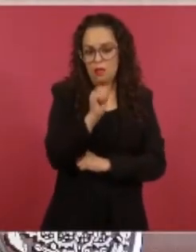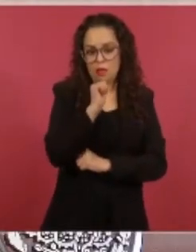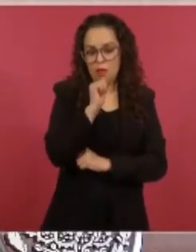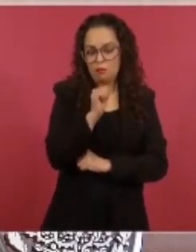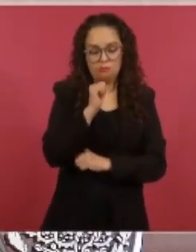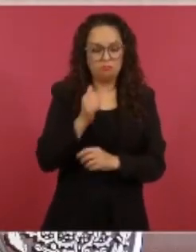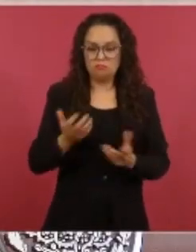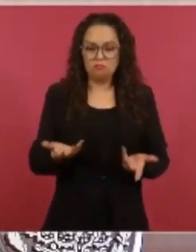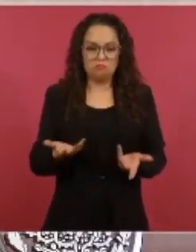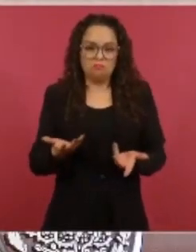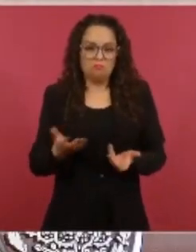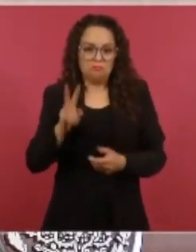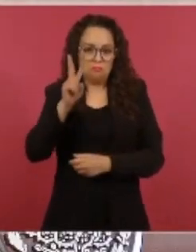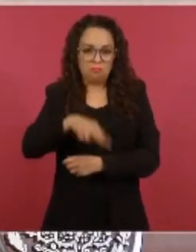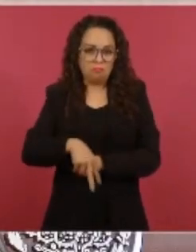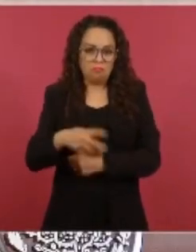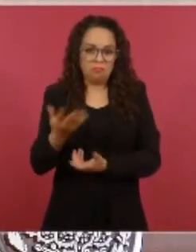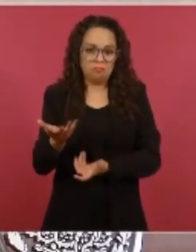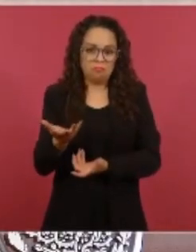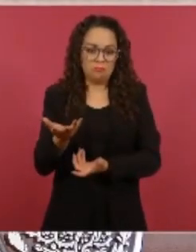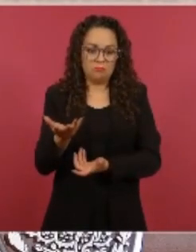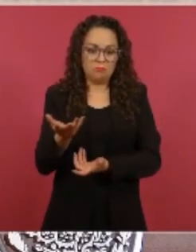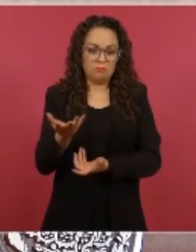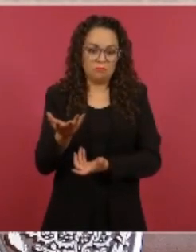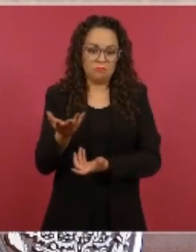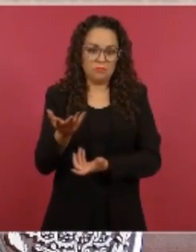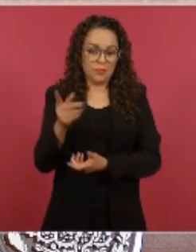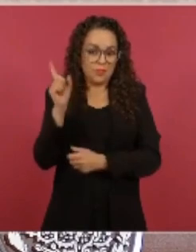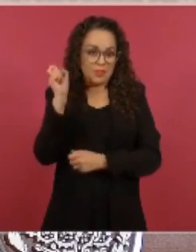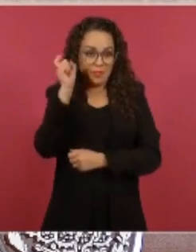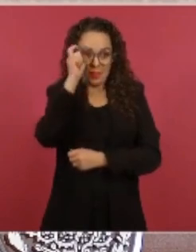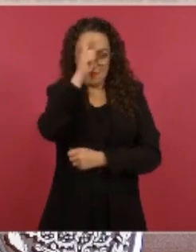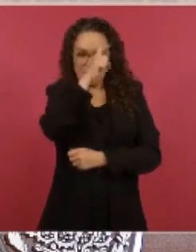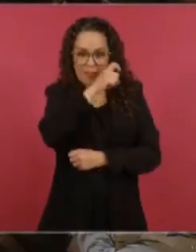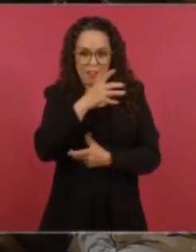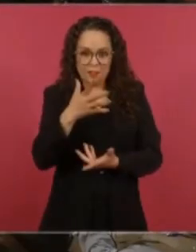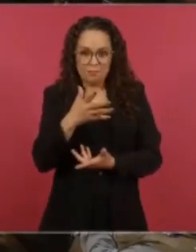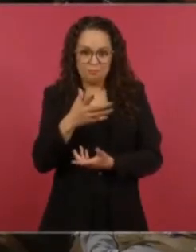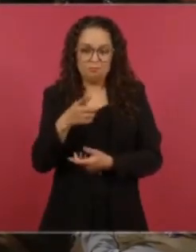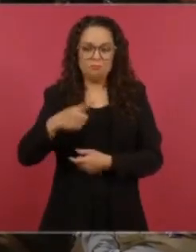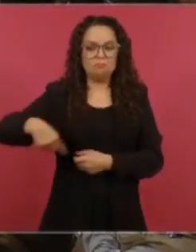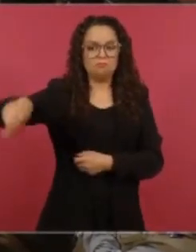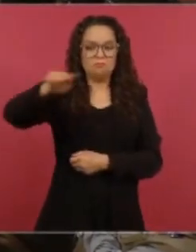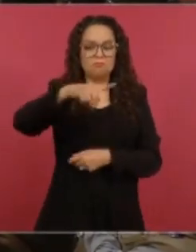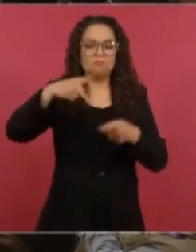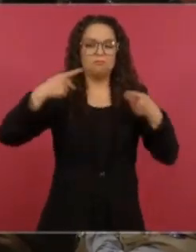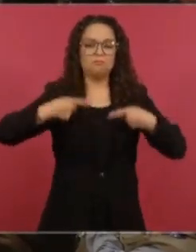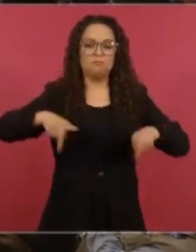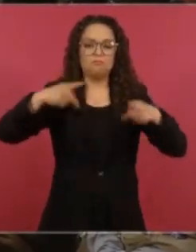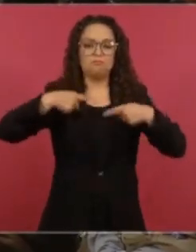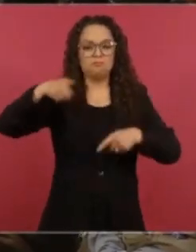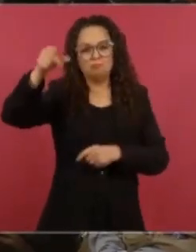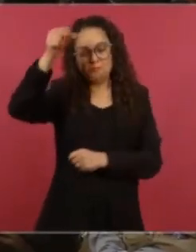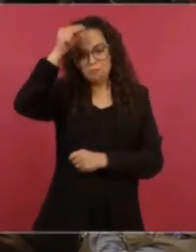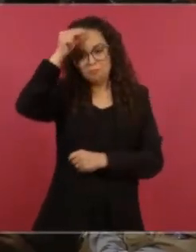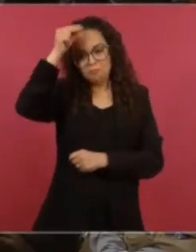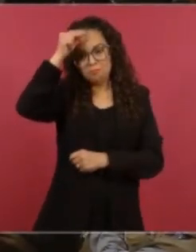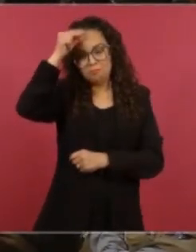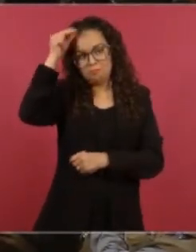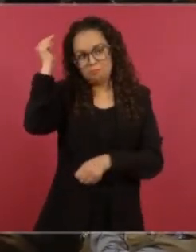el pueblo es mucha pieza, cometen un error